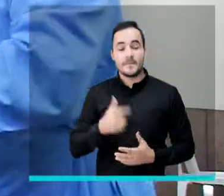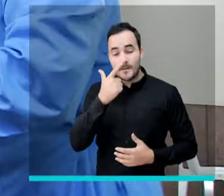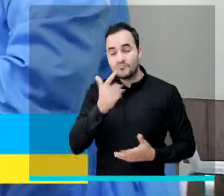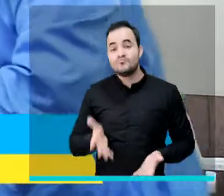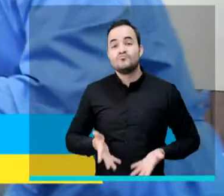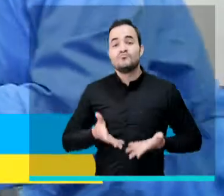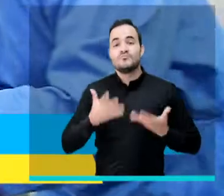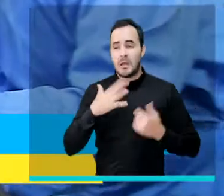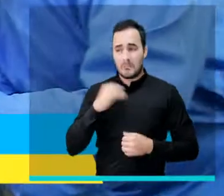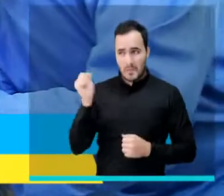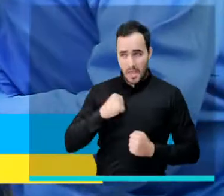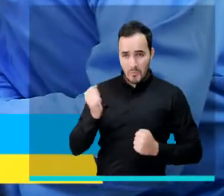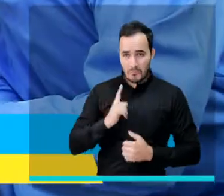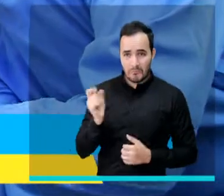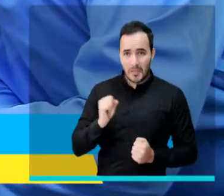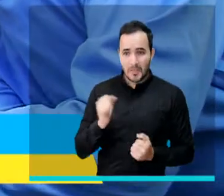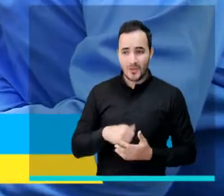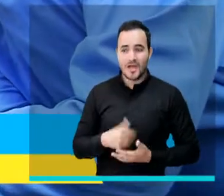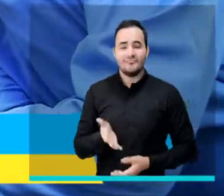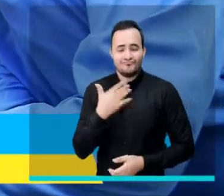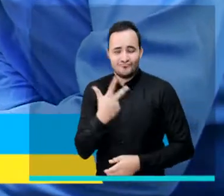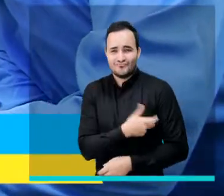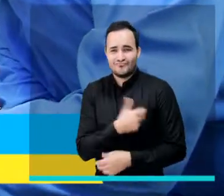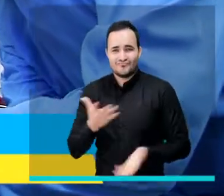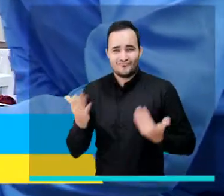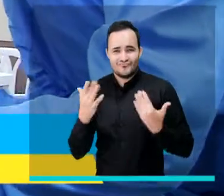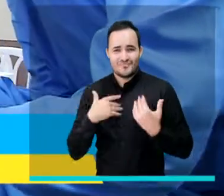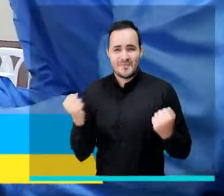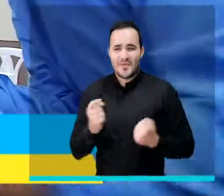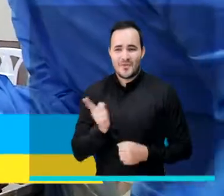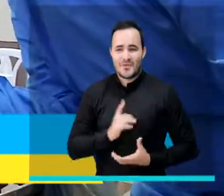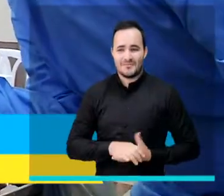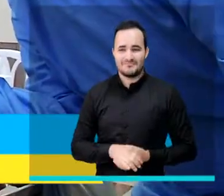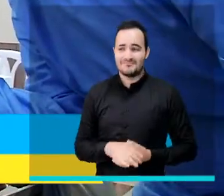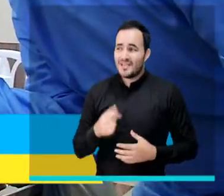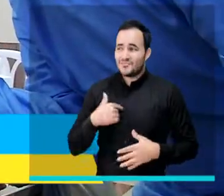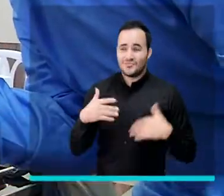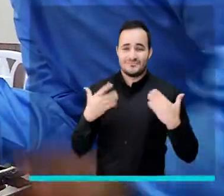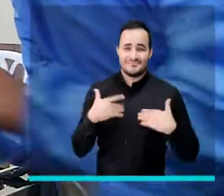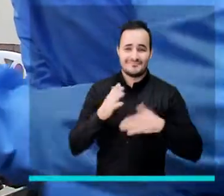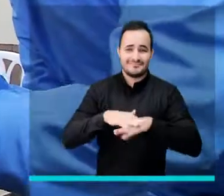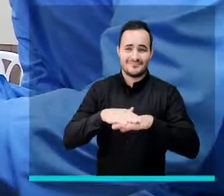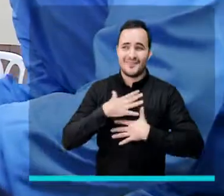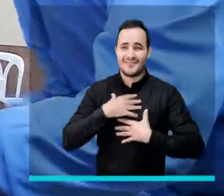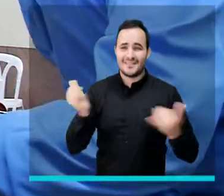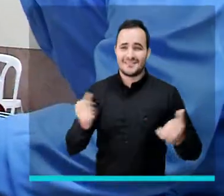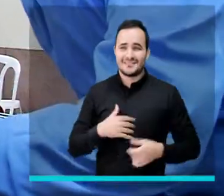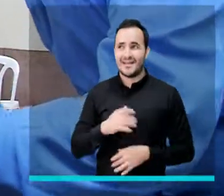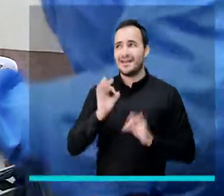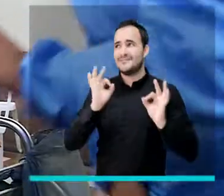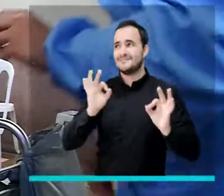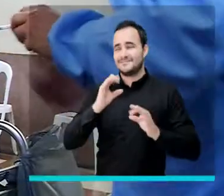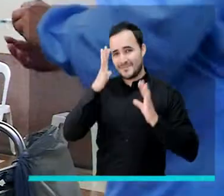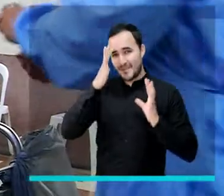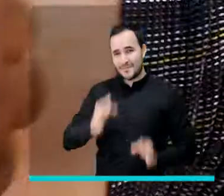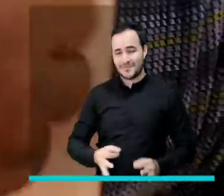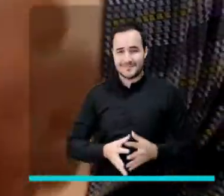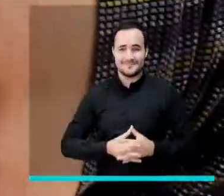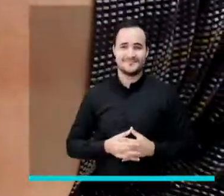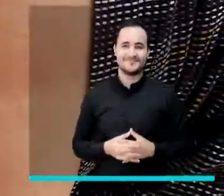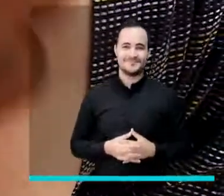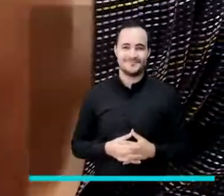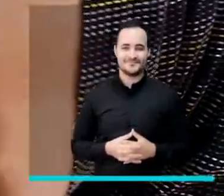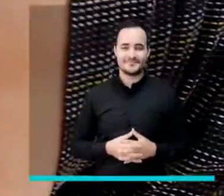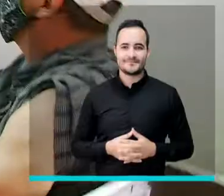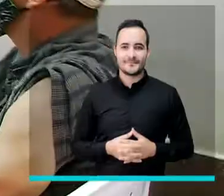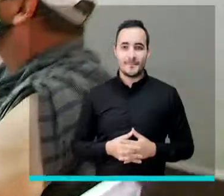Vamos a respirar profundo. A mí no me da miedo, póngala, que a no me da miedo. No, estoy muy contenta, feliz, esto es lo mejor que ha sido para mí.